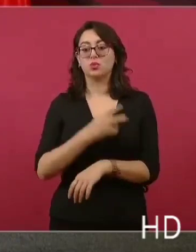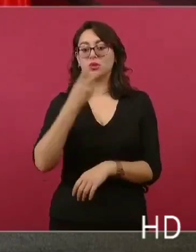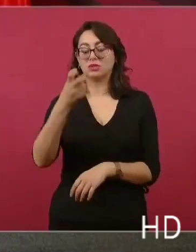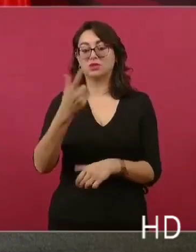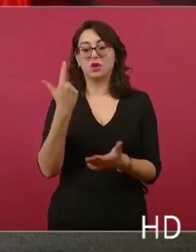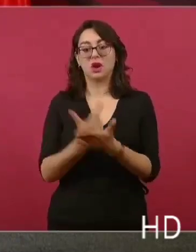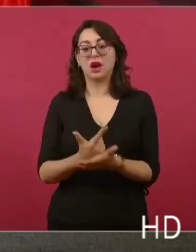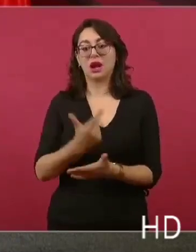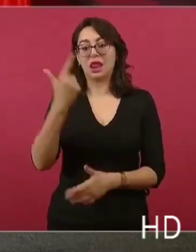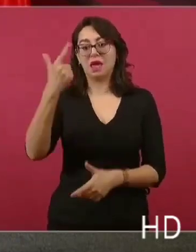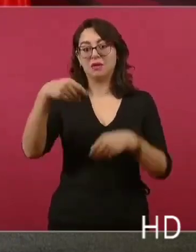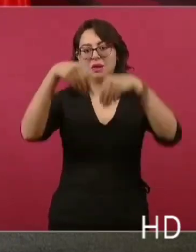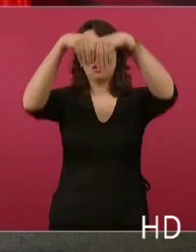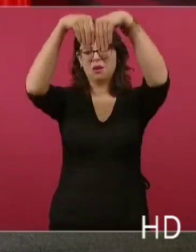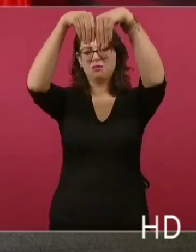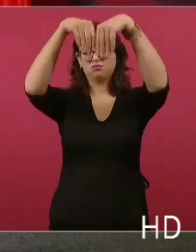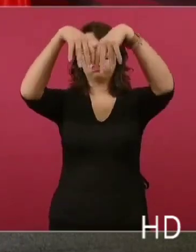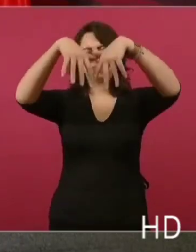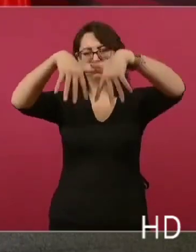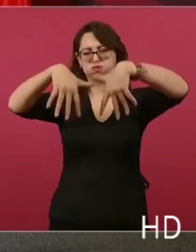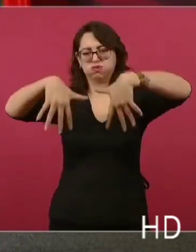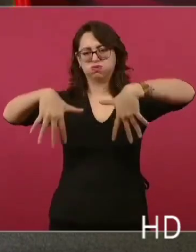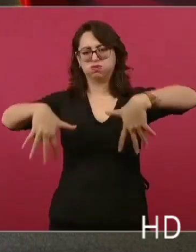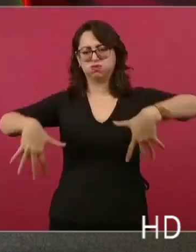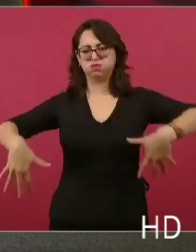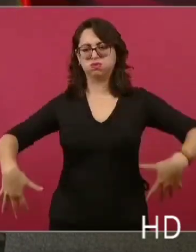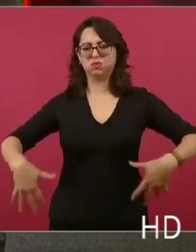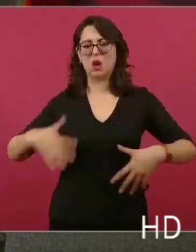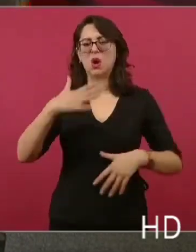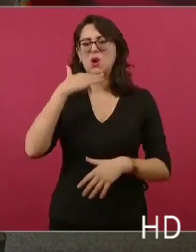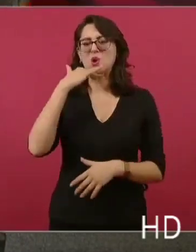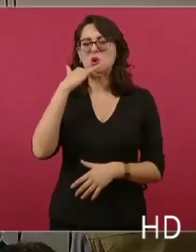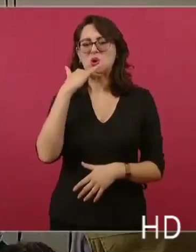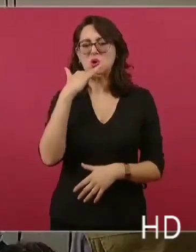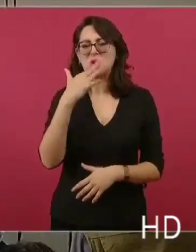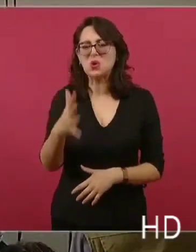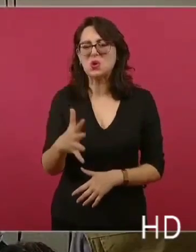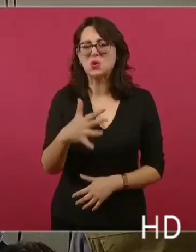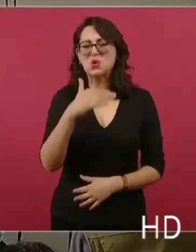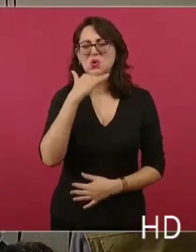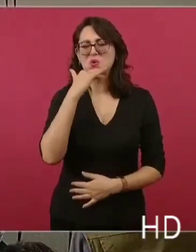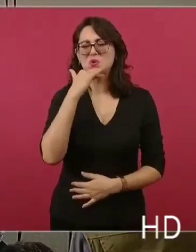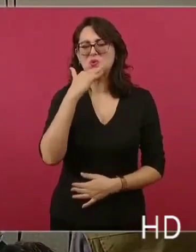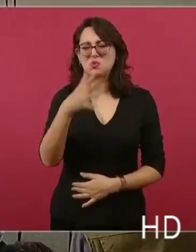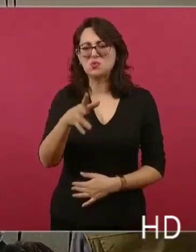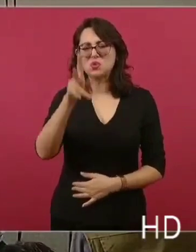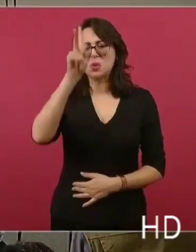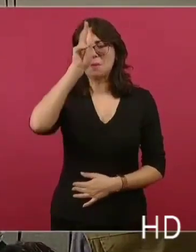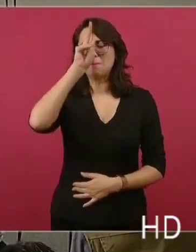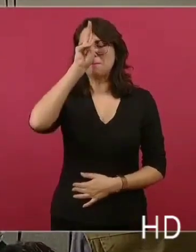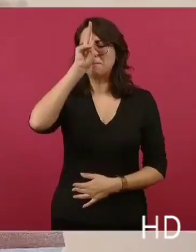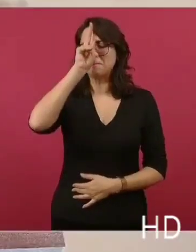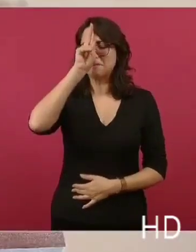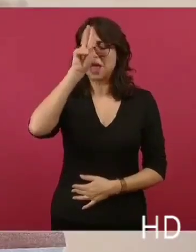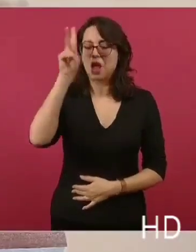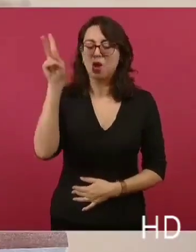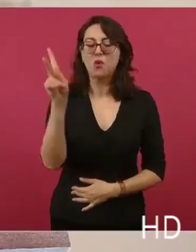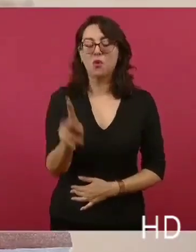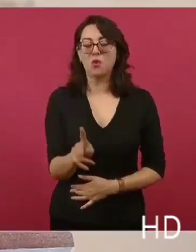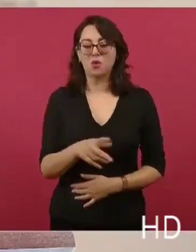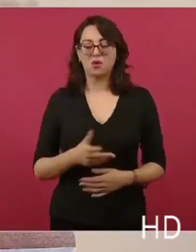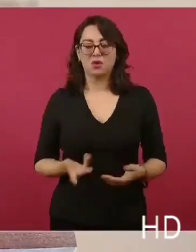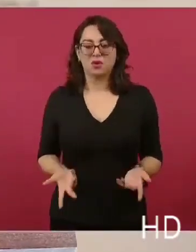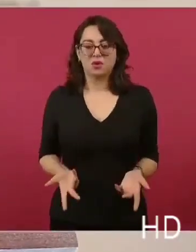por eso se extendió. El Estado es la corporación de la sociedad que tiene